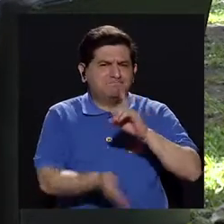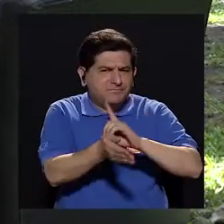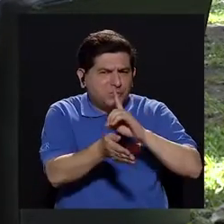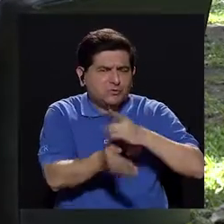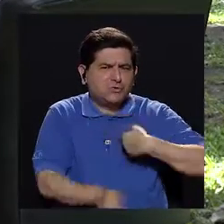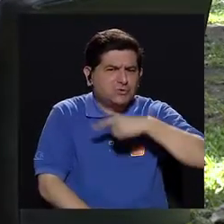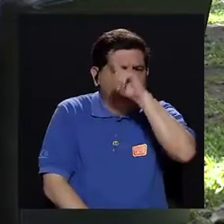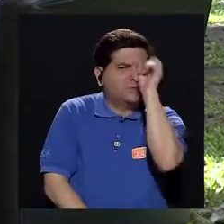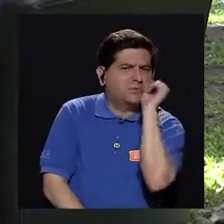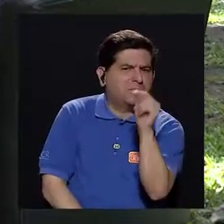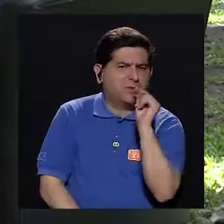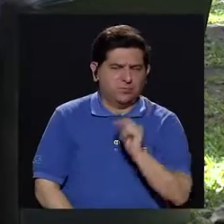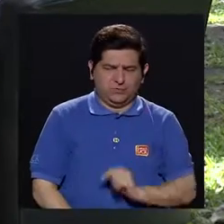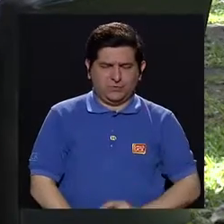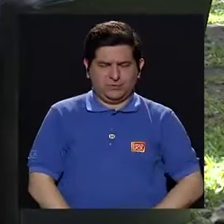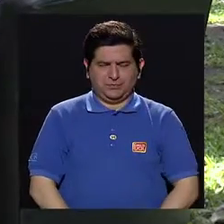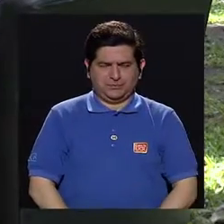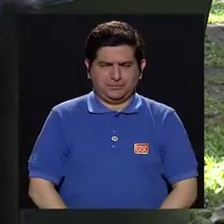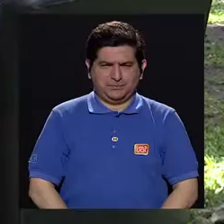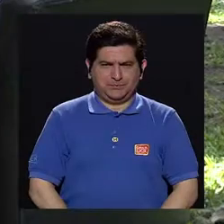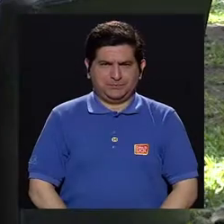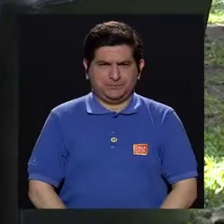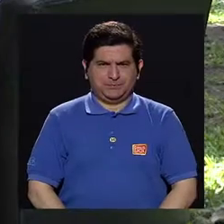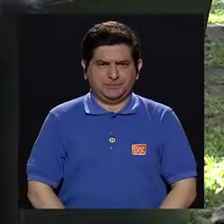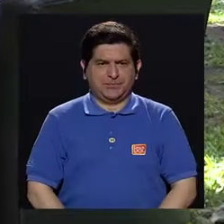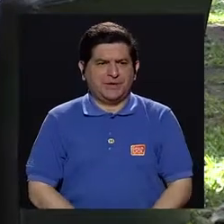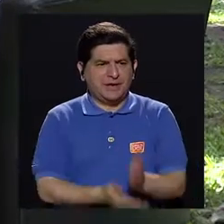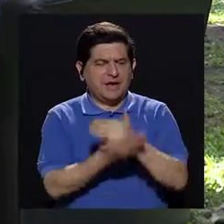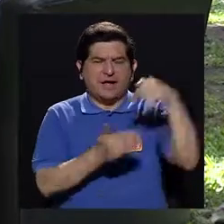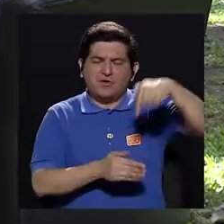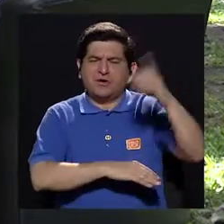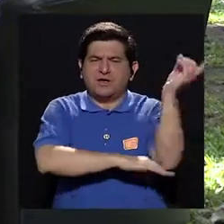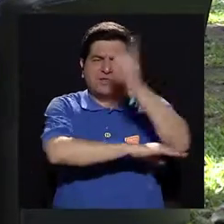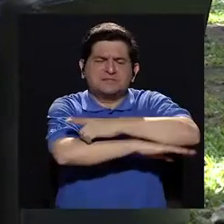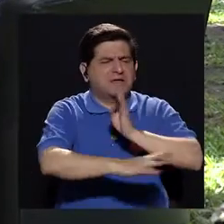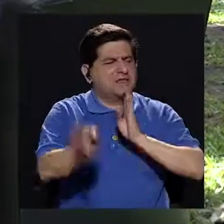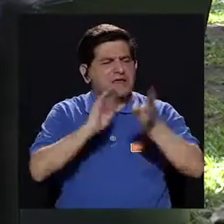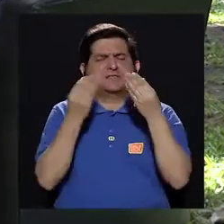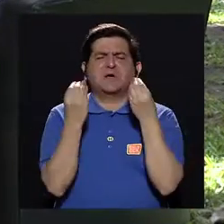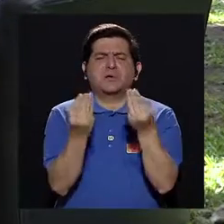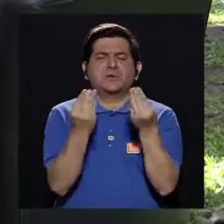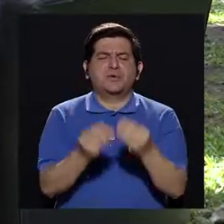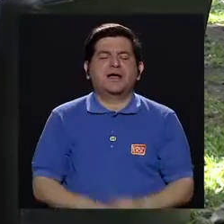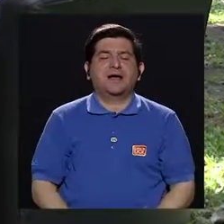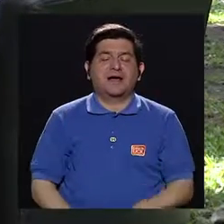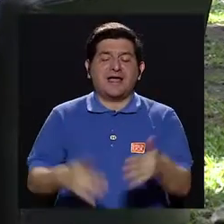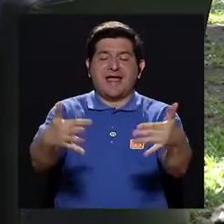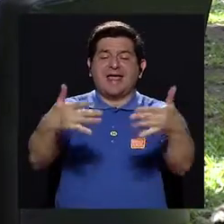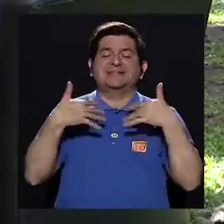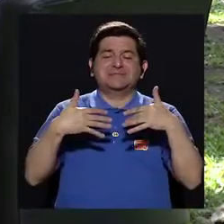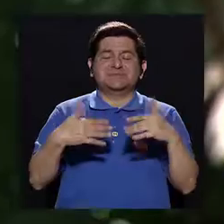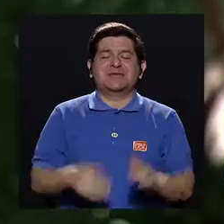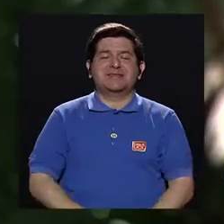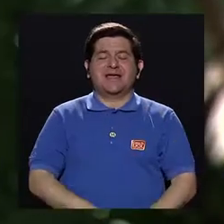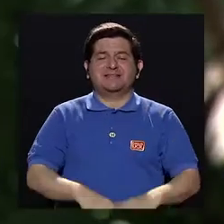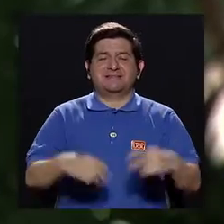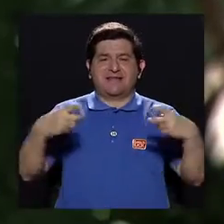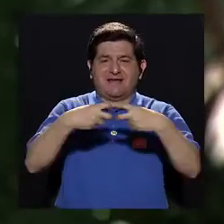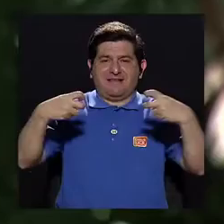quería preguntarle sobre algo que hoy en día se conversa mucho y es el expediente digital.